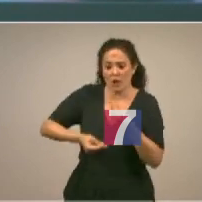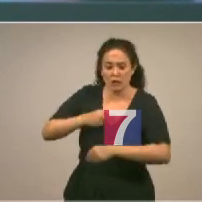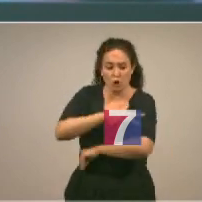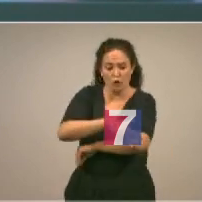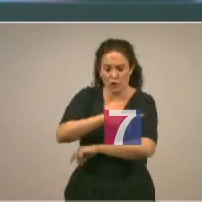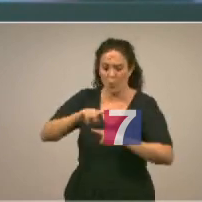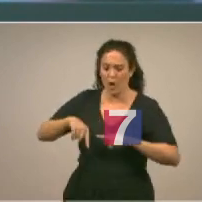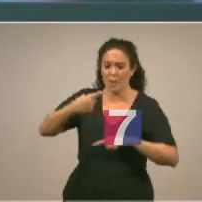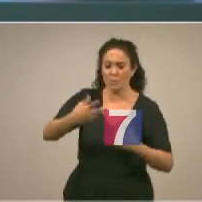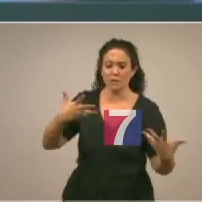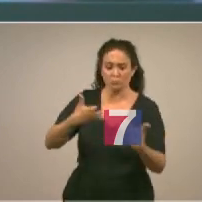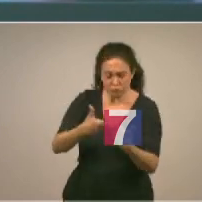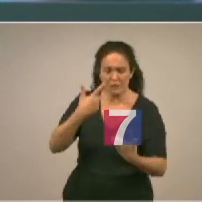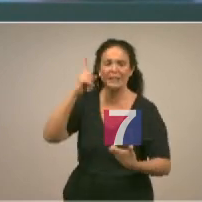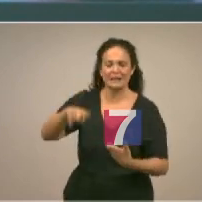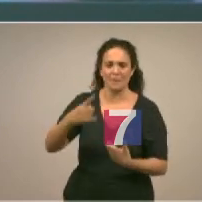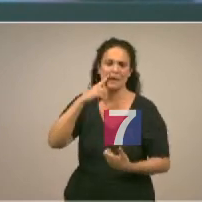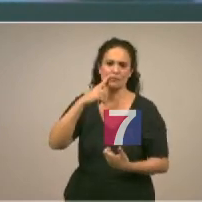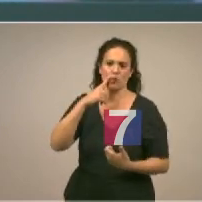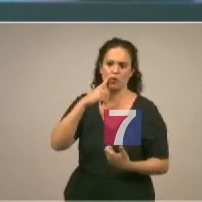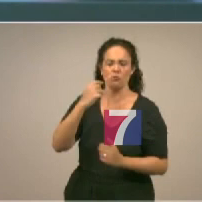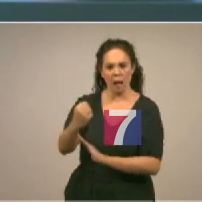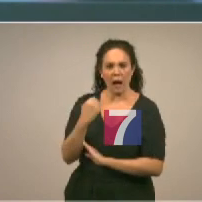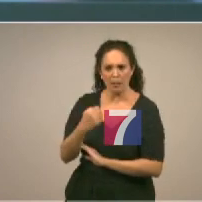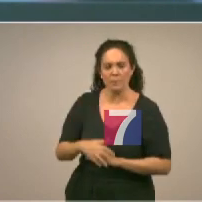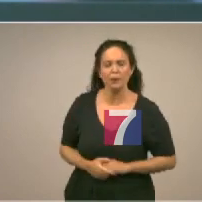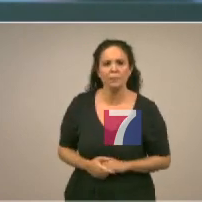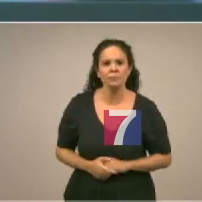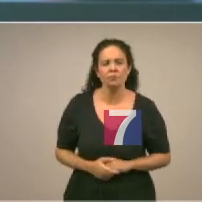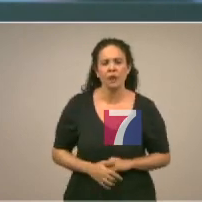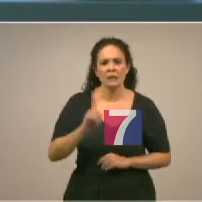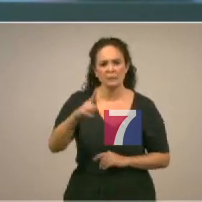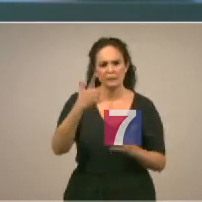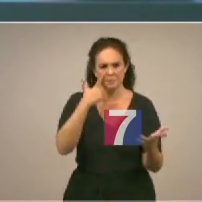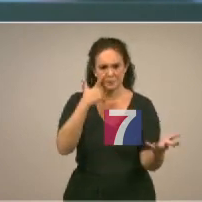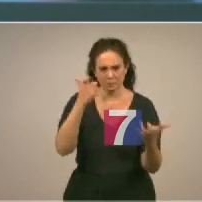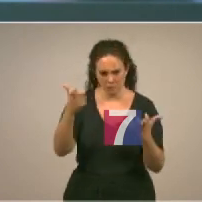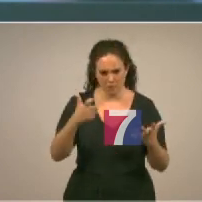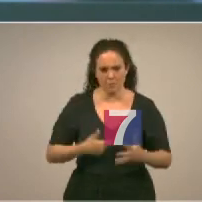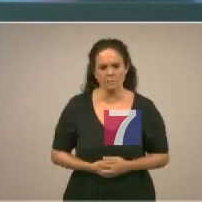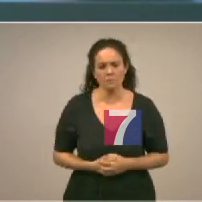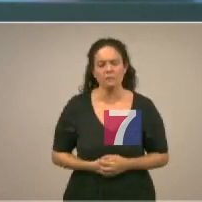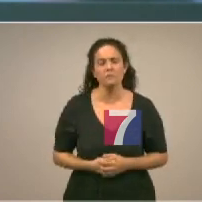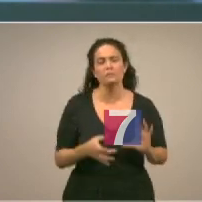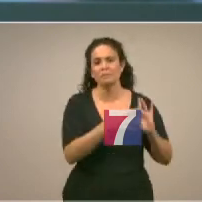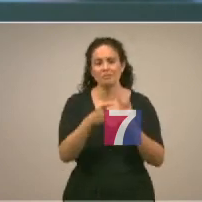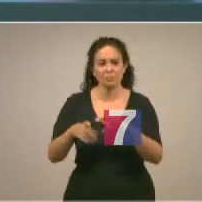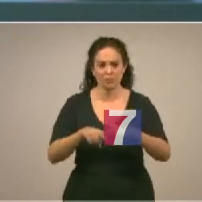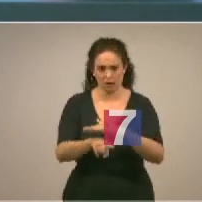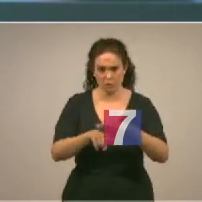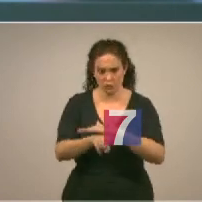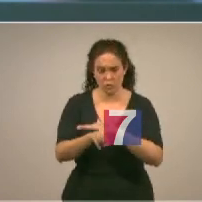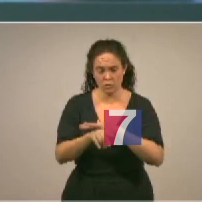posteriores al derrumbe del vertedero de Zaldívar y señalar que en lo referido a la gestión de